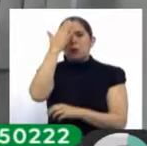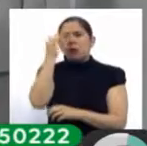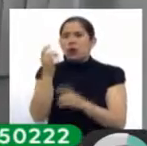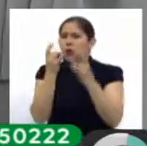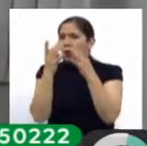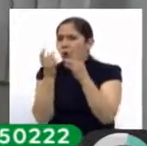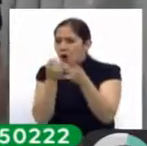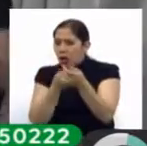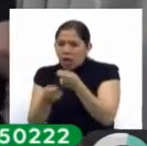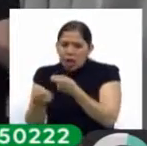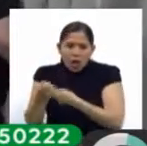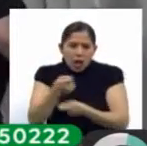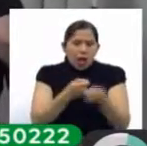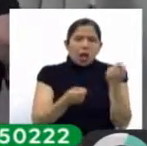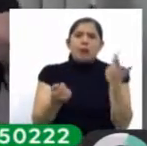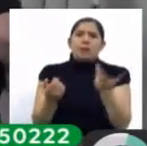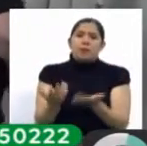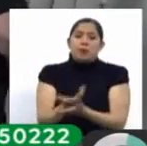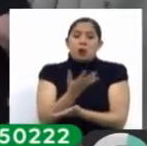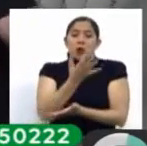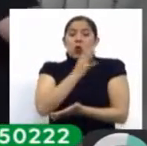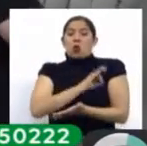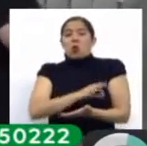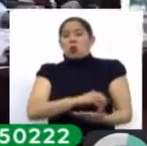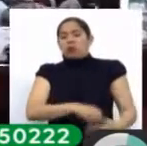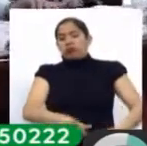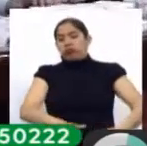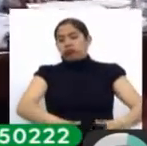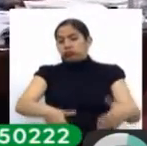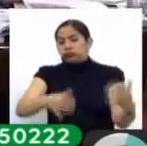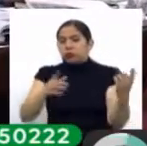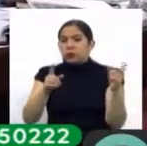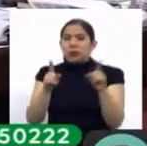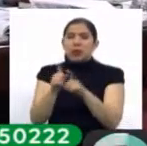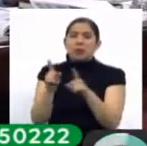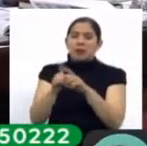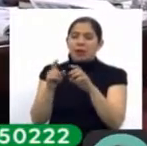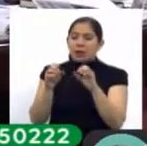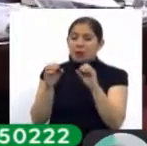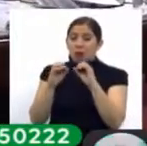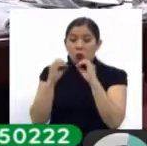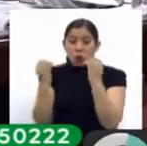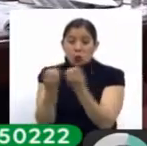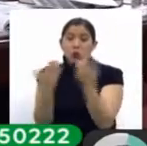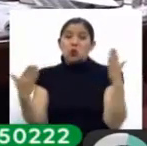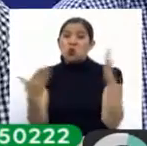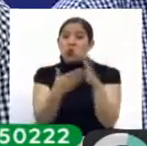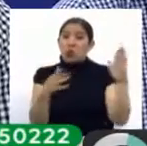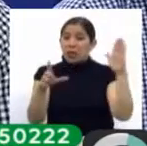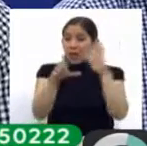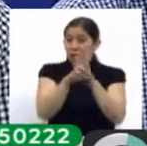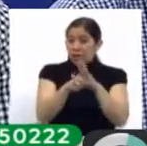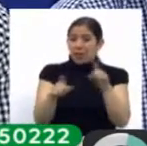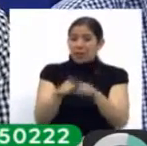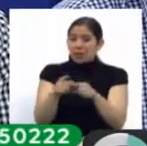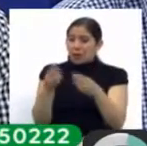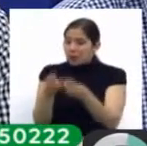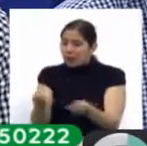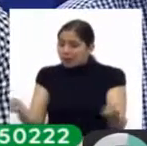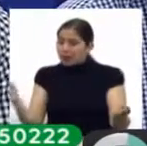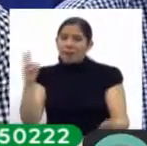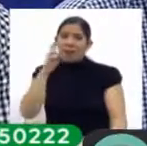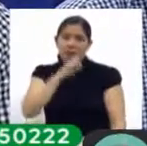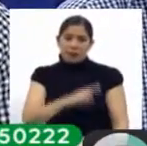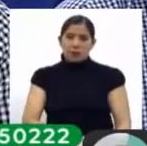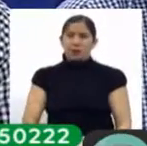sustancias controladas, legitimación de ganancias ilícitas, organización delictuosa y falsificación material. En este caso,